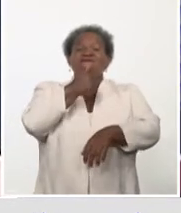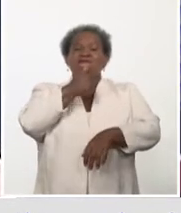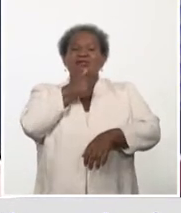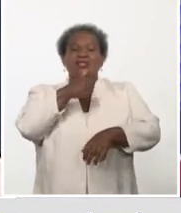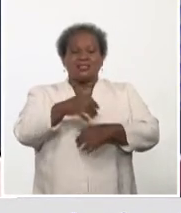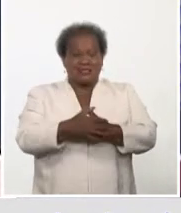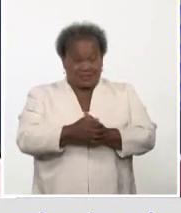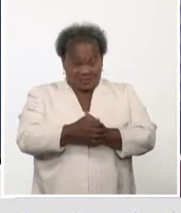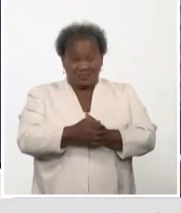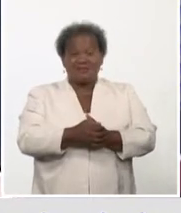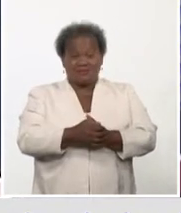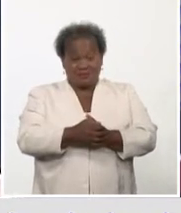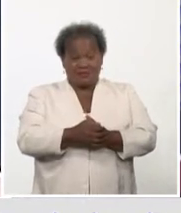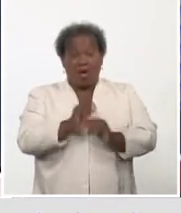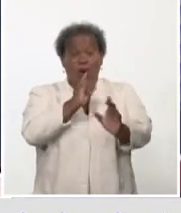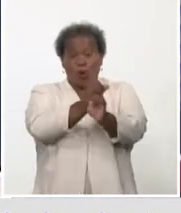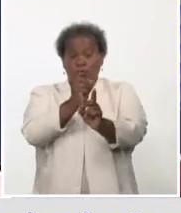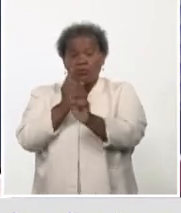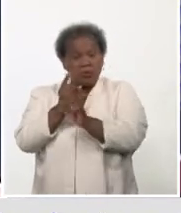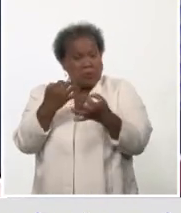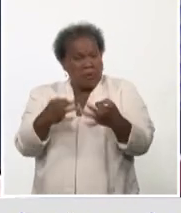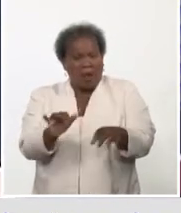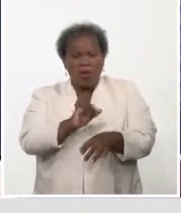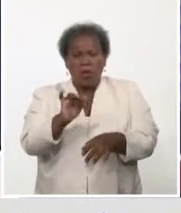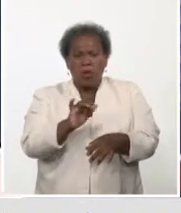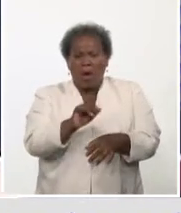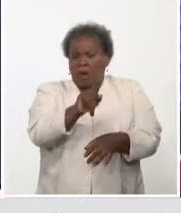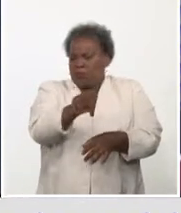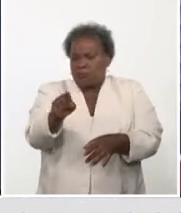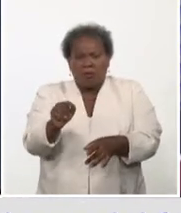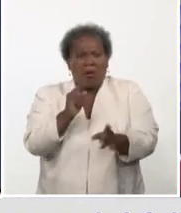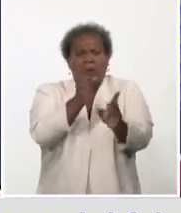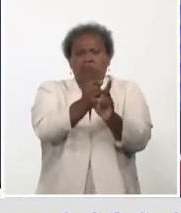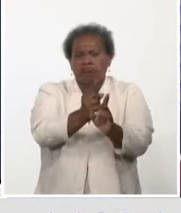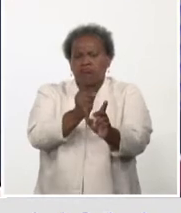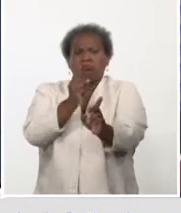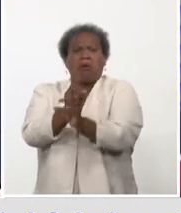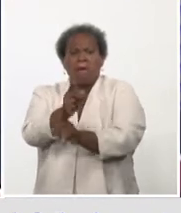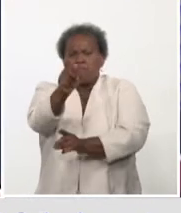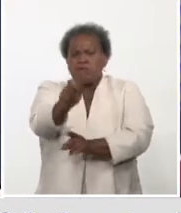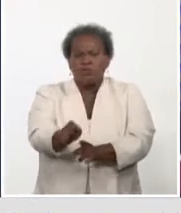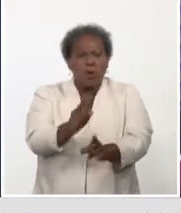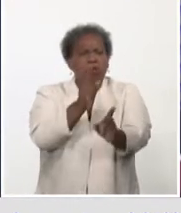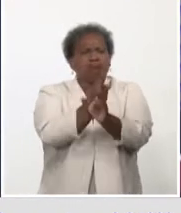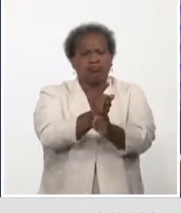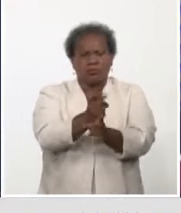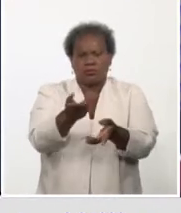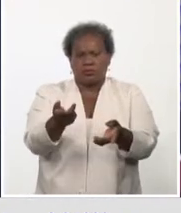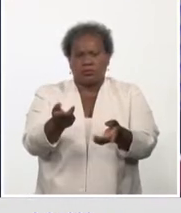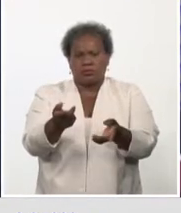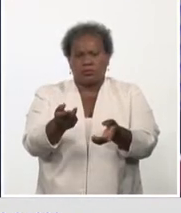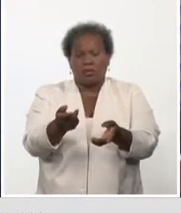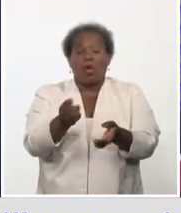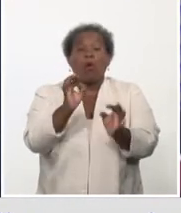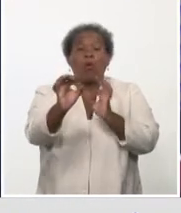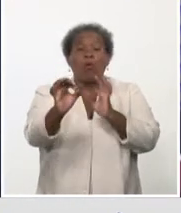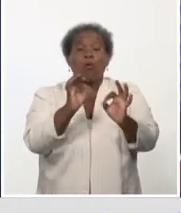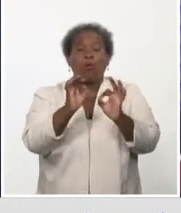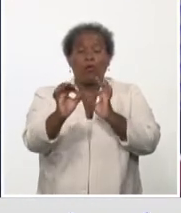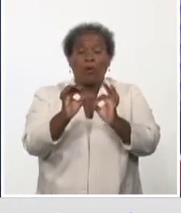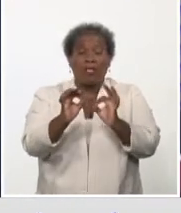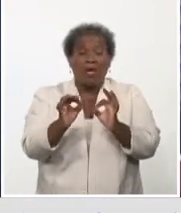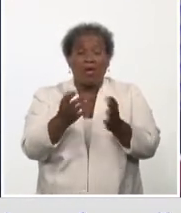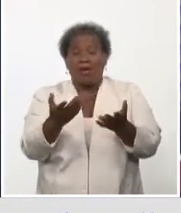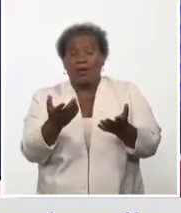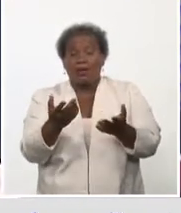contacto es el mismo de persona a persona, no descuidar un poco las normas de